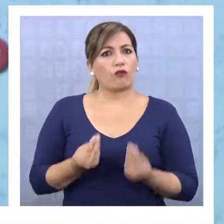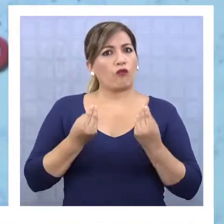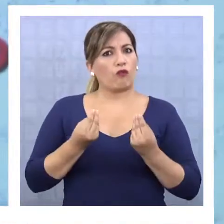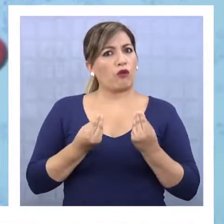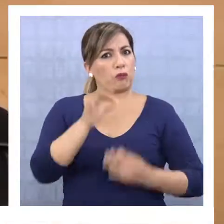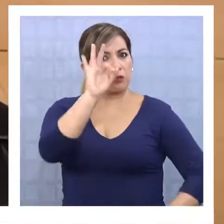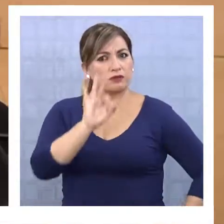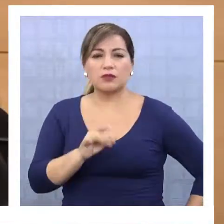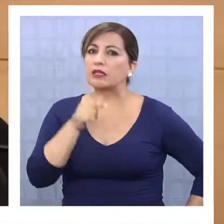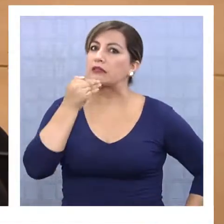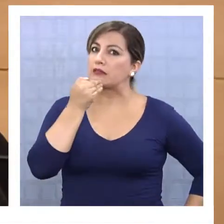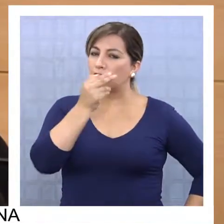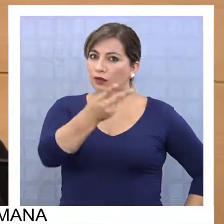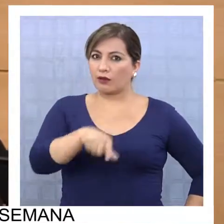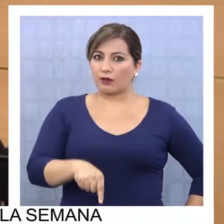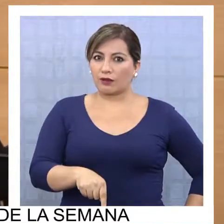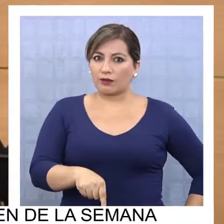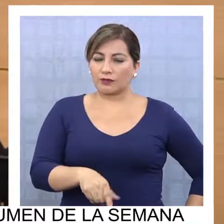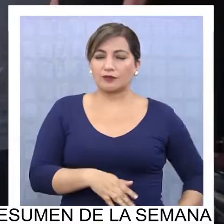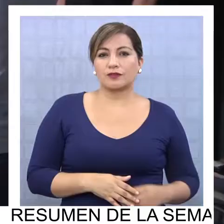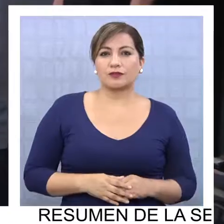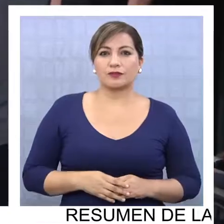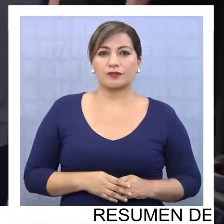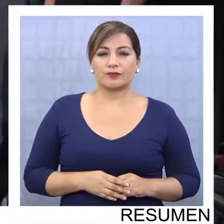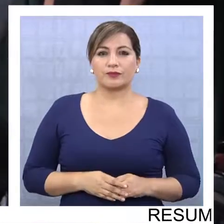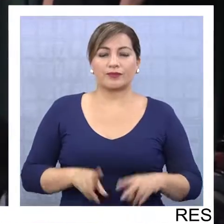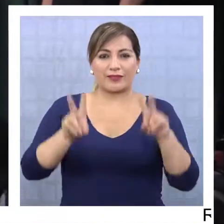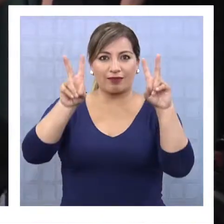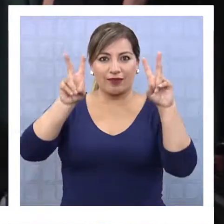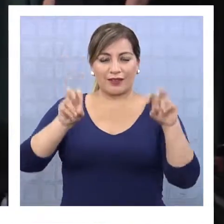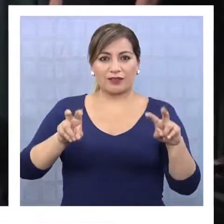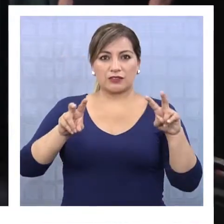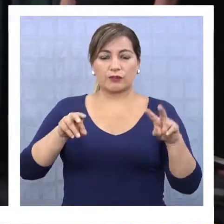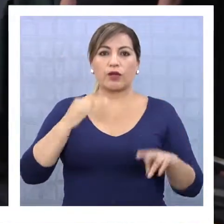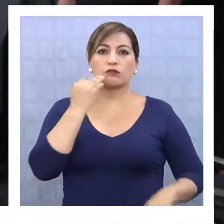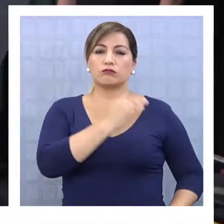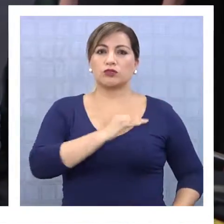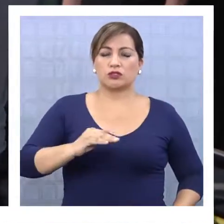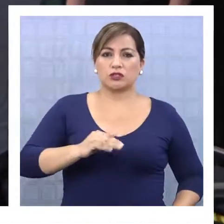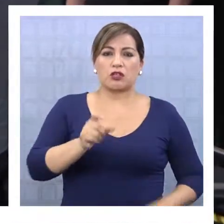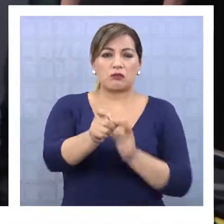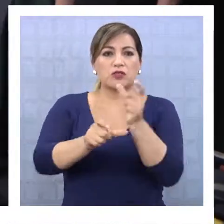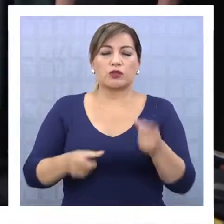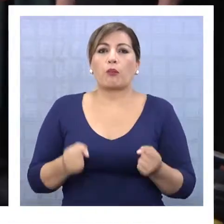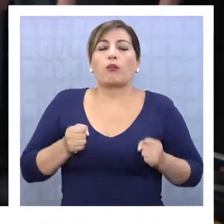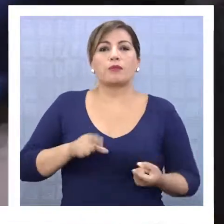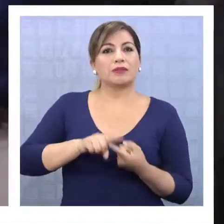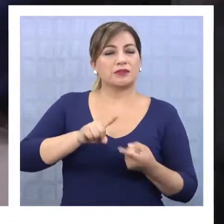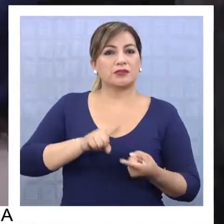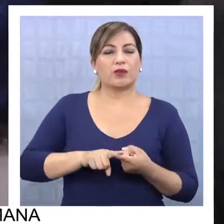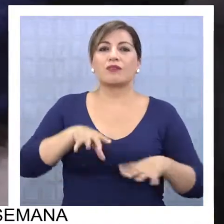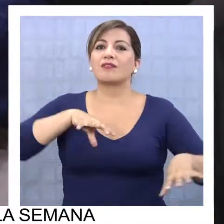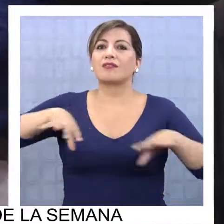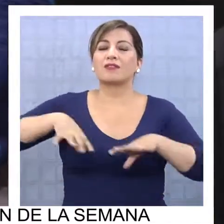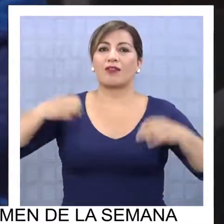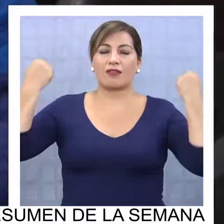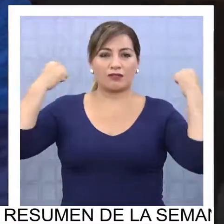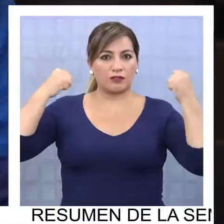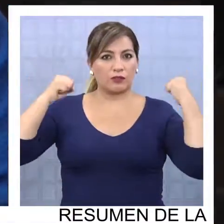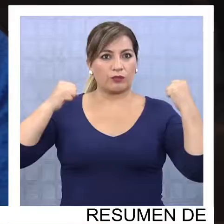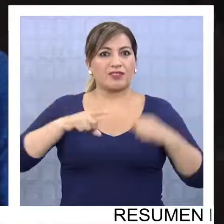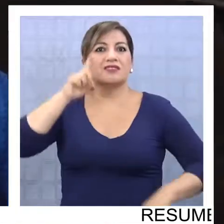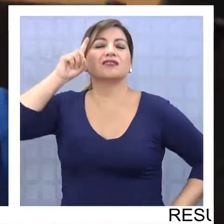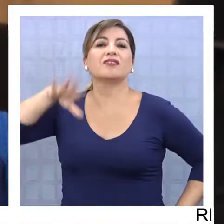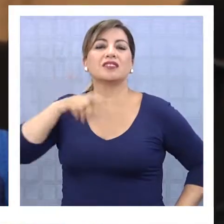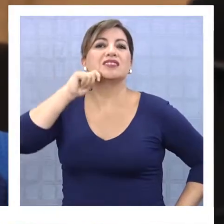obteniendo bastante buenos resultados. Y más que eso, en realidad, el tema de que los chicos puedan participar en un evento deportivo